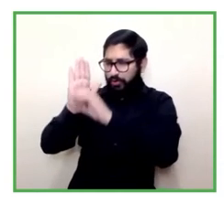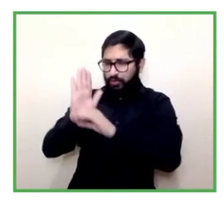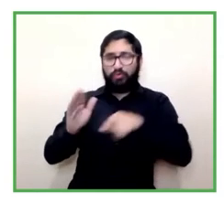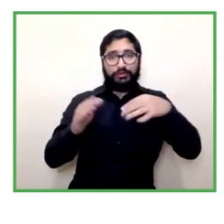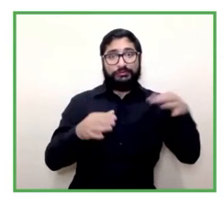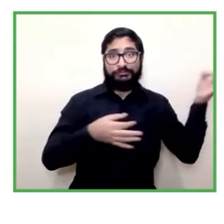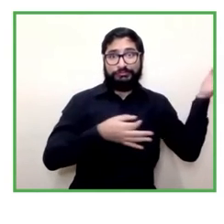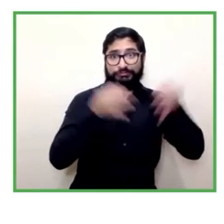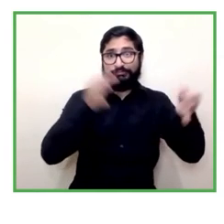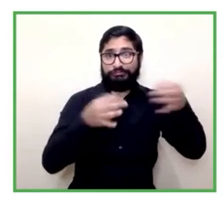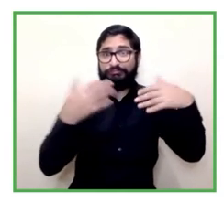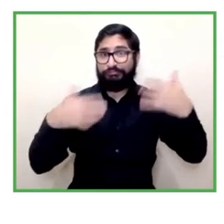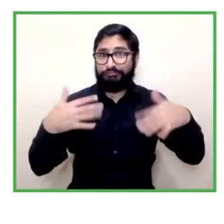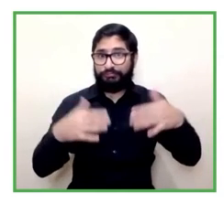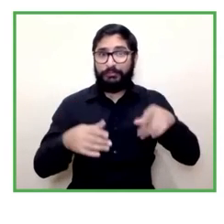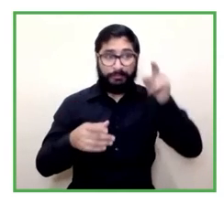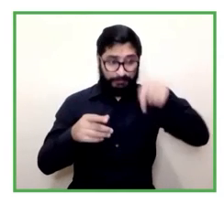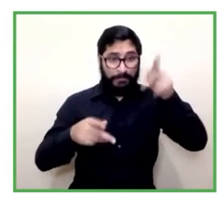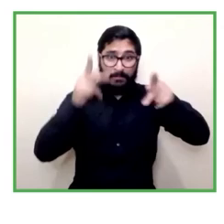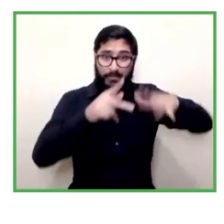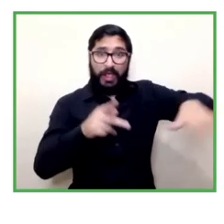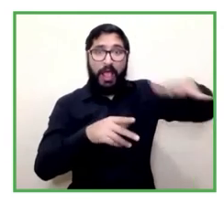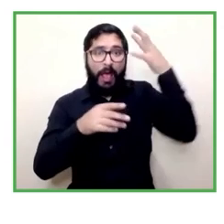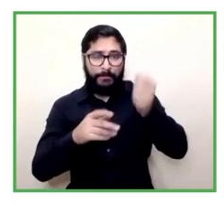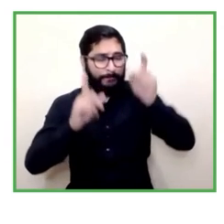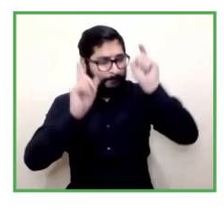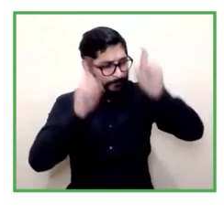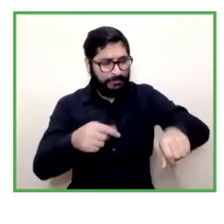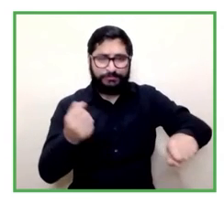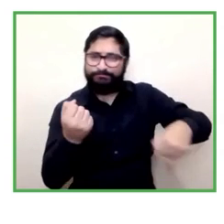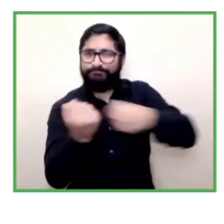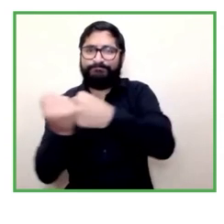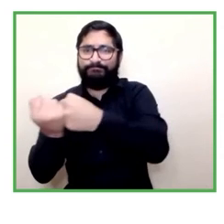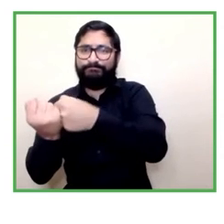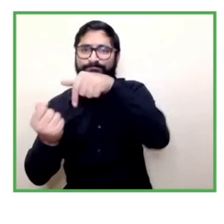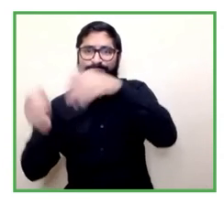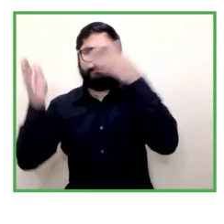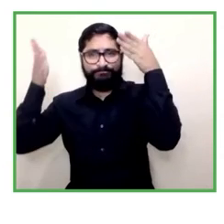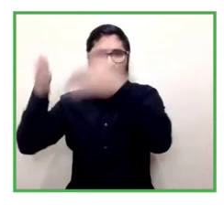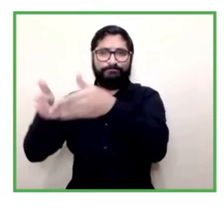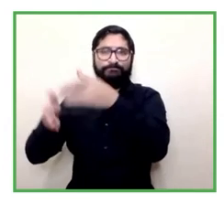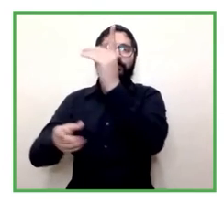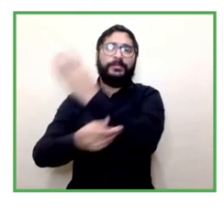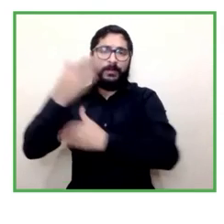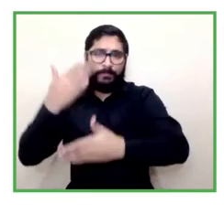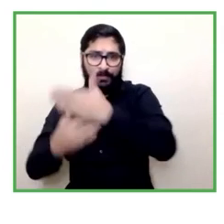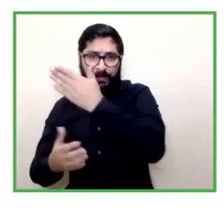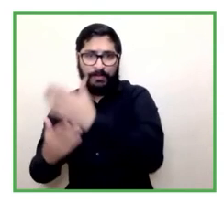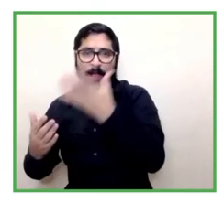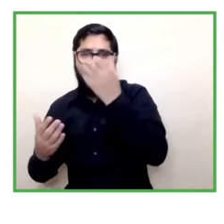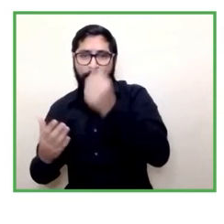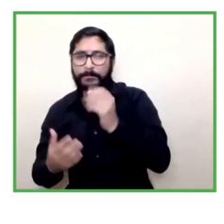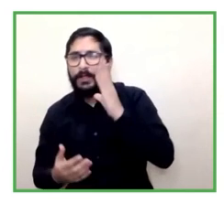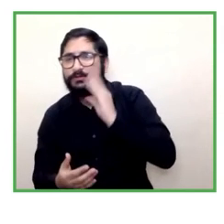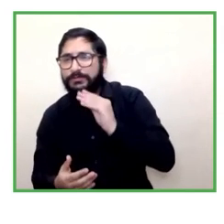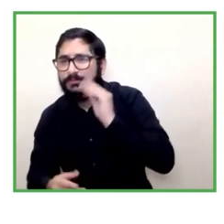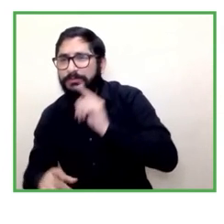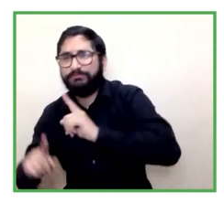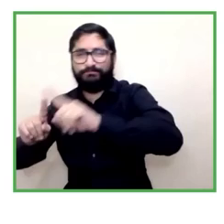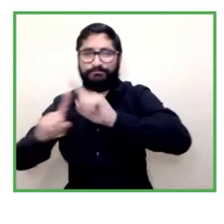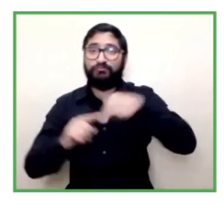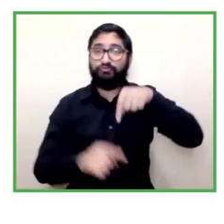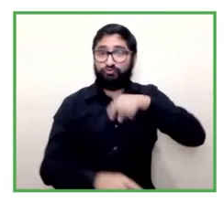acompañamiento del cual no necesariamente hay tanta experiencia en el caso chileno para desarrollar esas competencias de